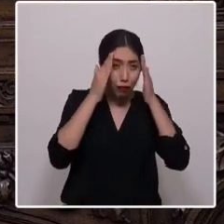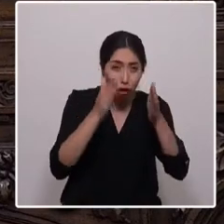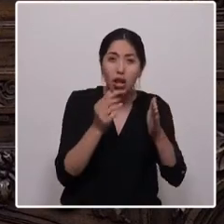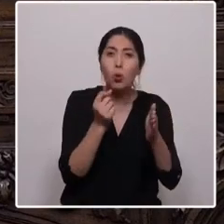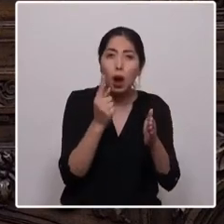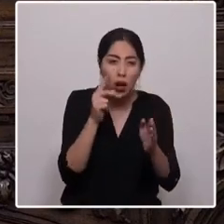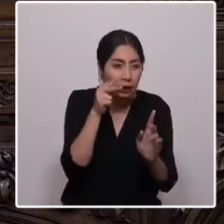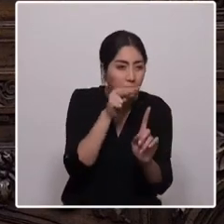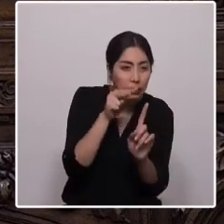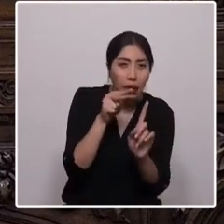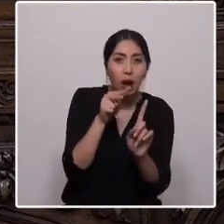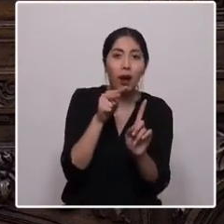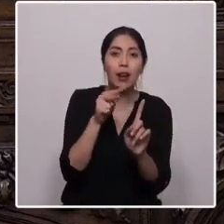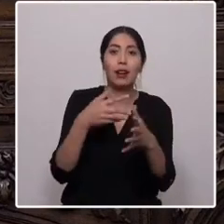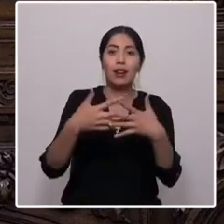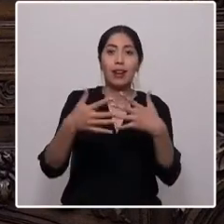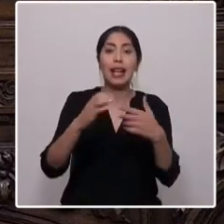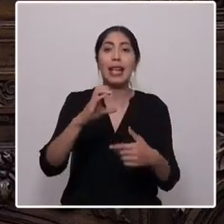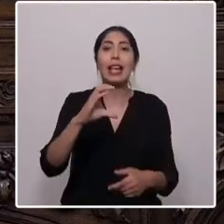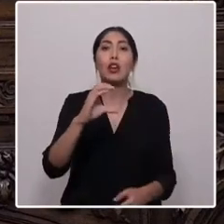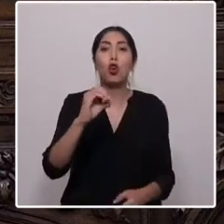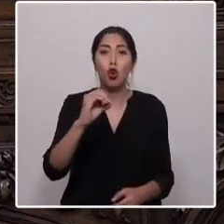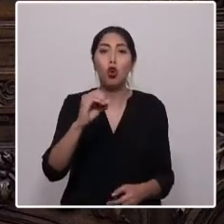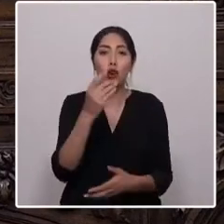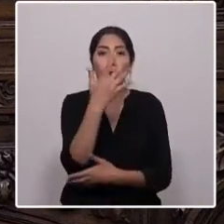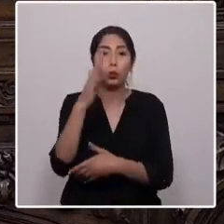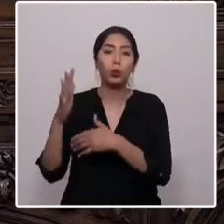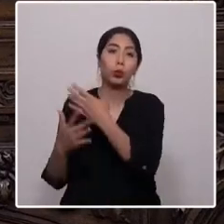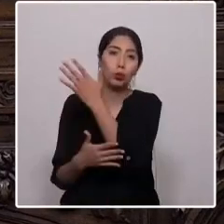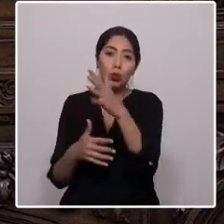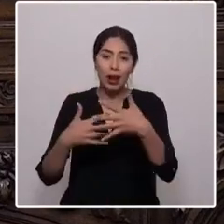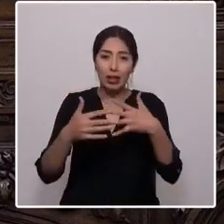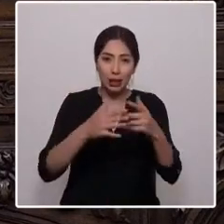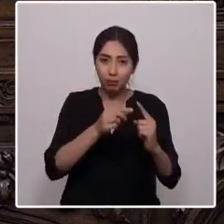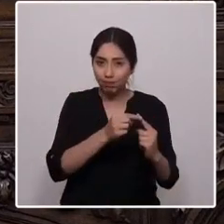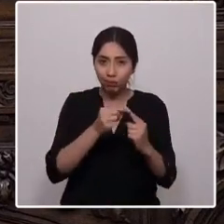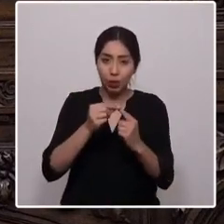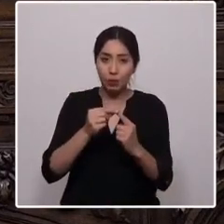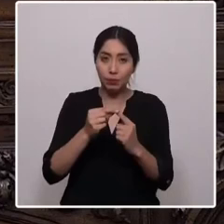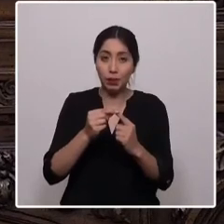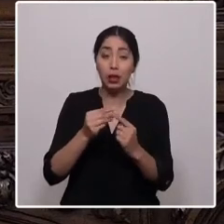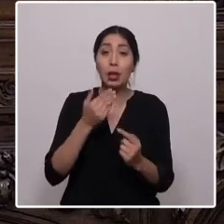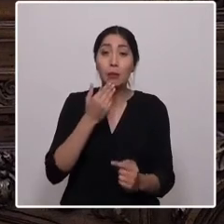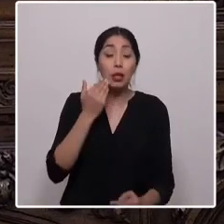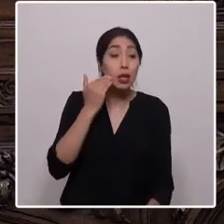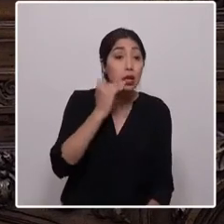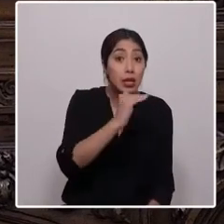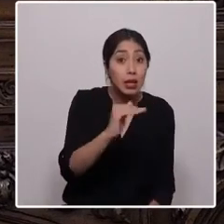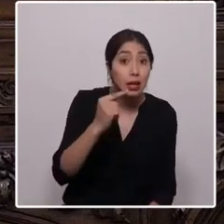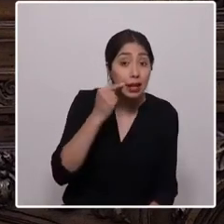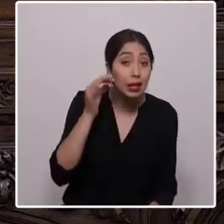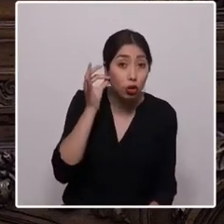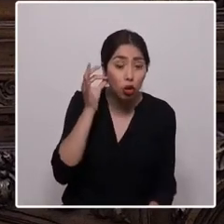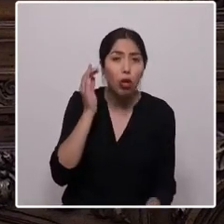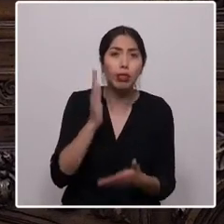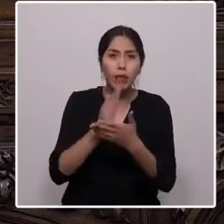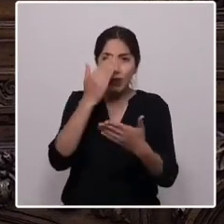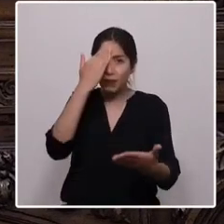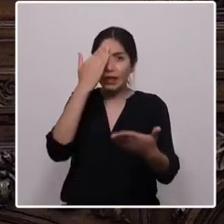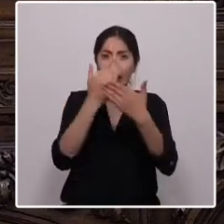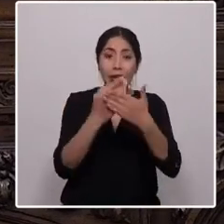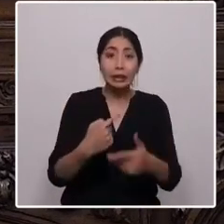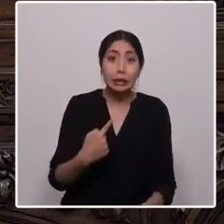las actuales y futuras generaciones, porque las y los niños que tendrán que enfrentarse a las consecuencias de la crisis climática